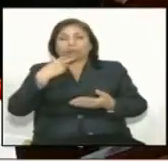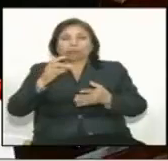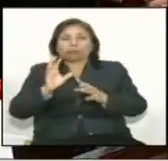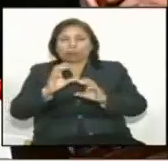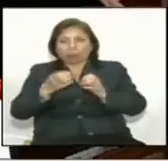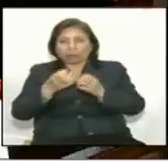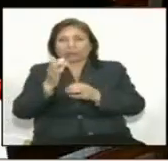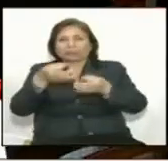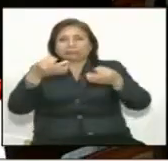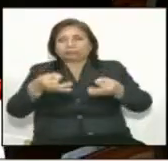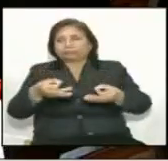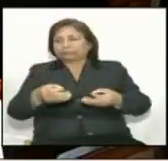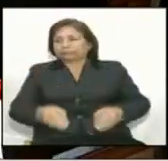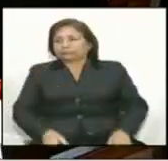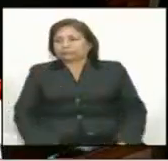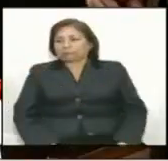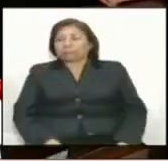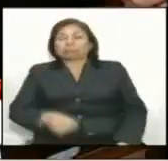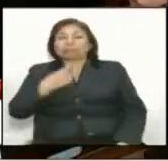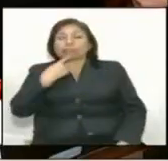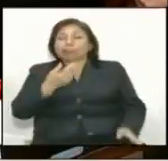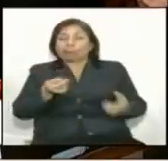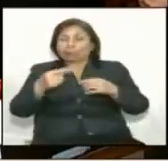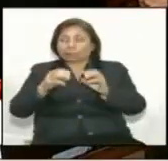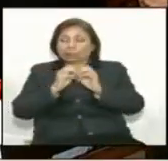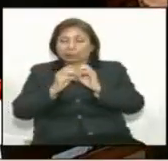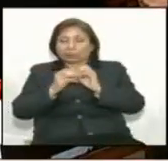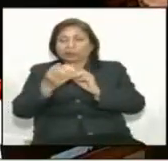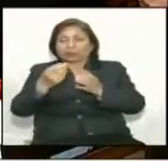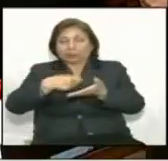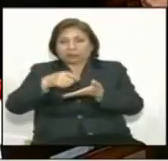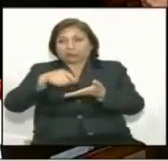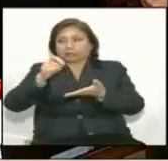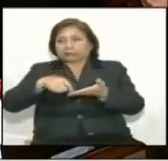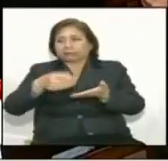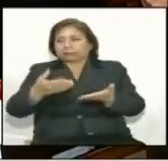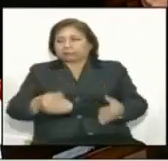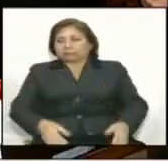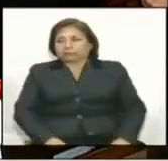apuesten por la lista que busca cerrar este capítulo y pensar en el futuro del país. Muchas gracias.